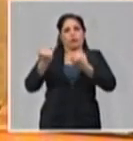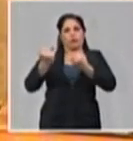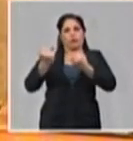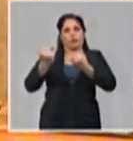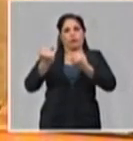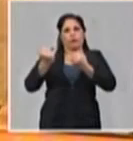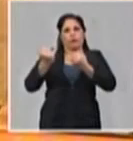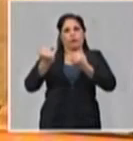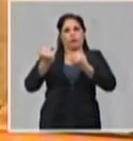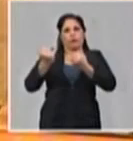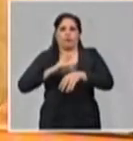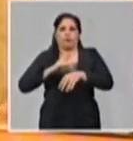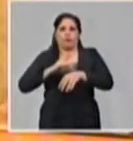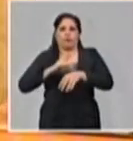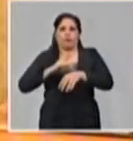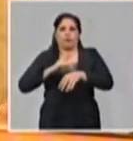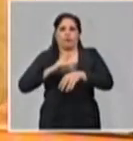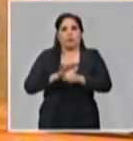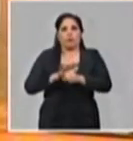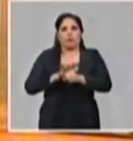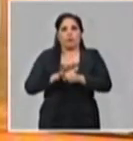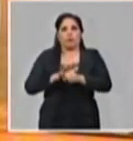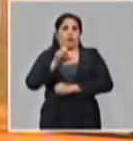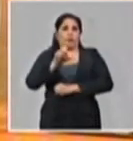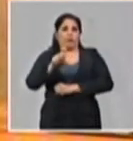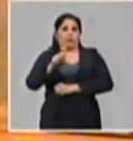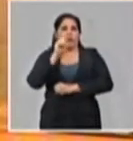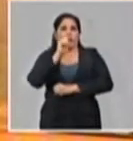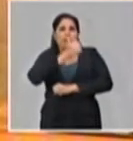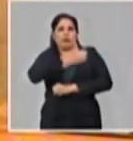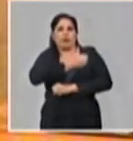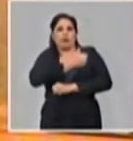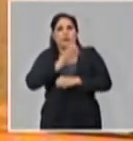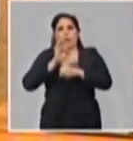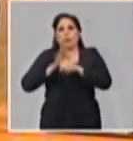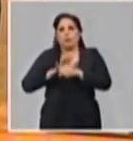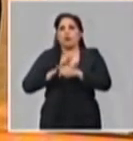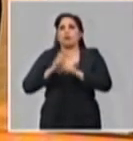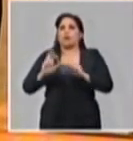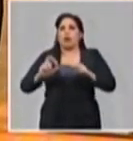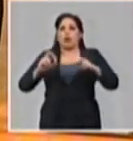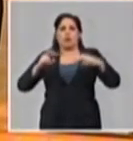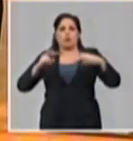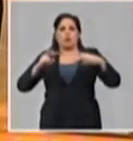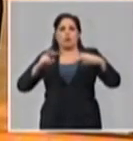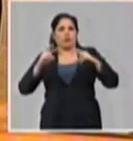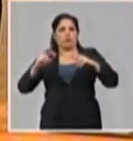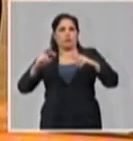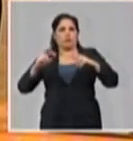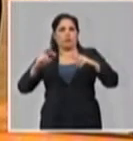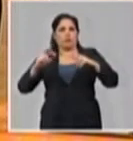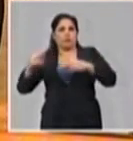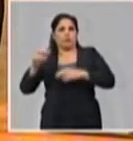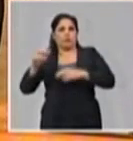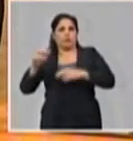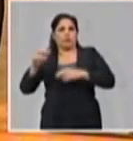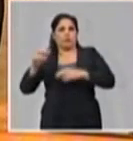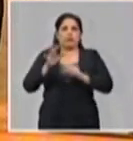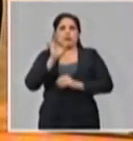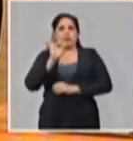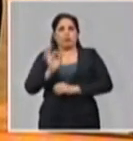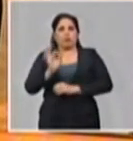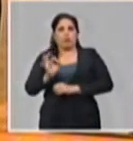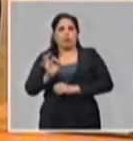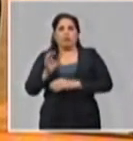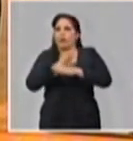desde que comenzó a finales de diciembre y se repite de manera similar a lo que está ocurriendo